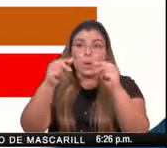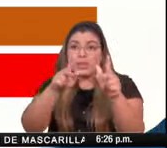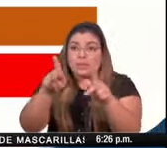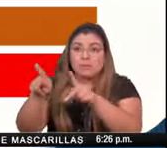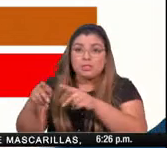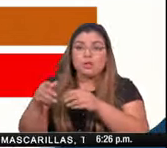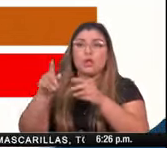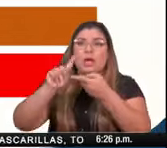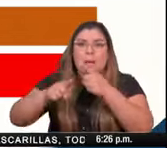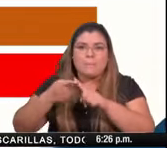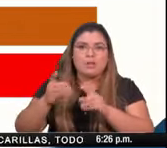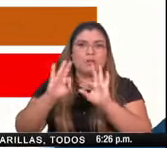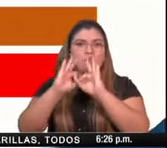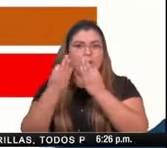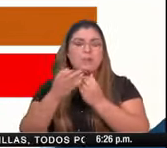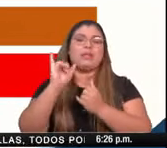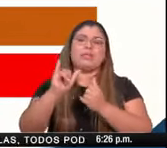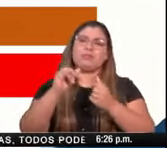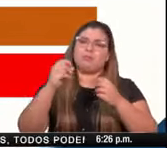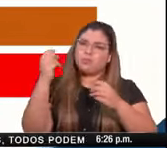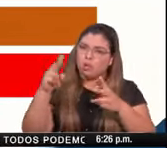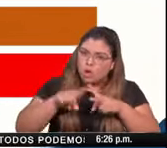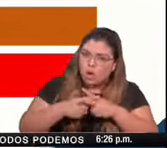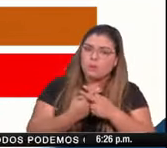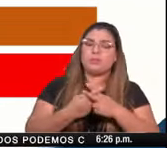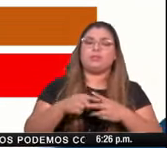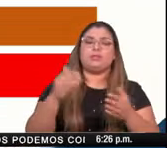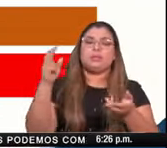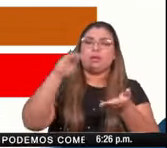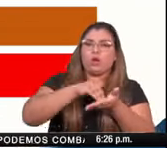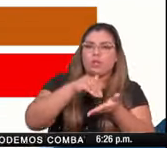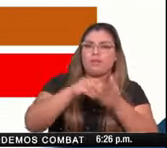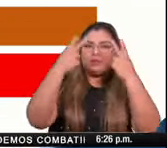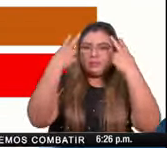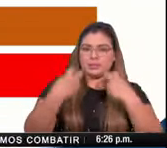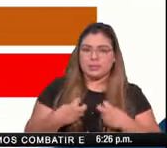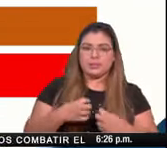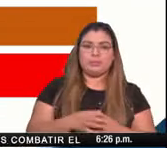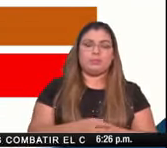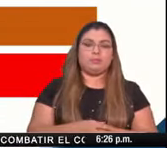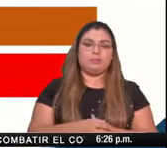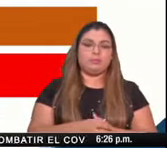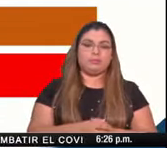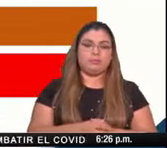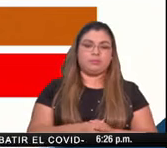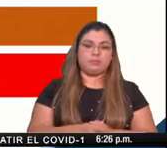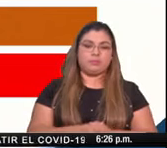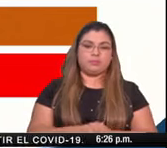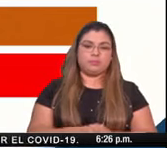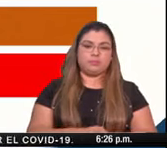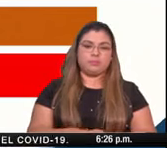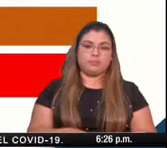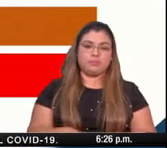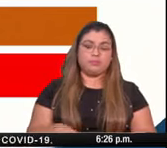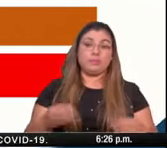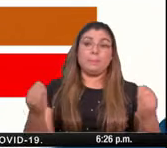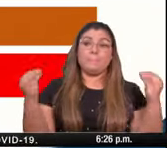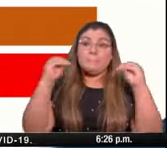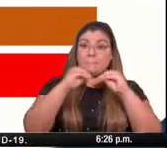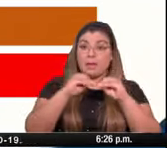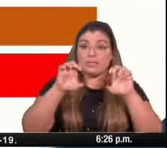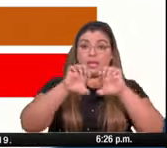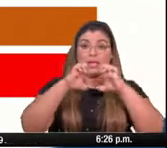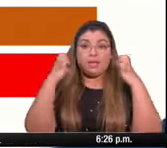masificación de las pruebas ante el desborde de uno de los cuatro indicadores para la apertura se aumentan los